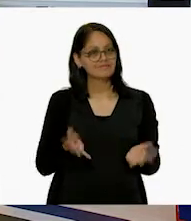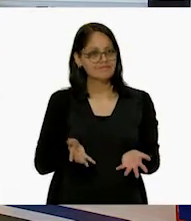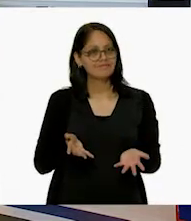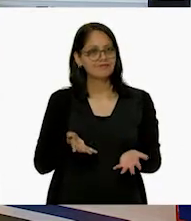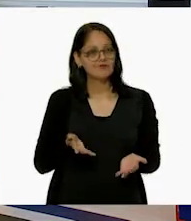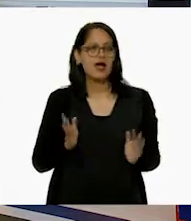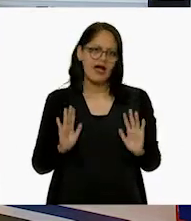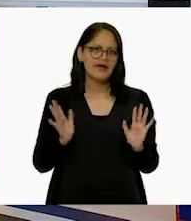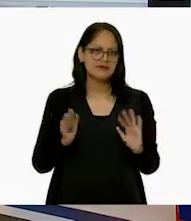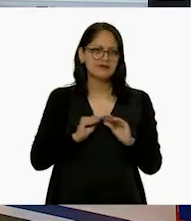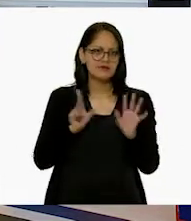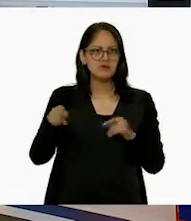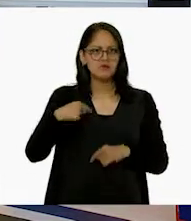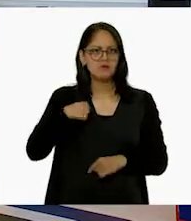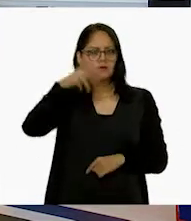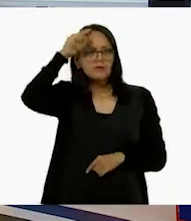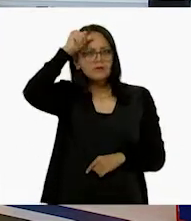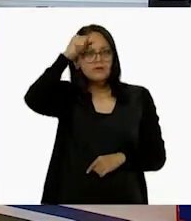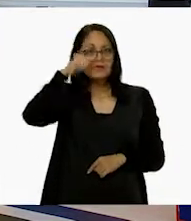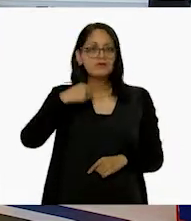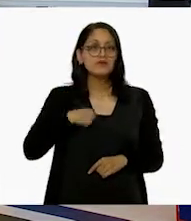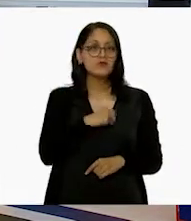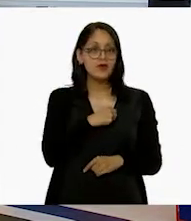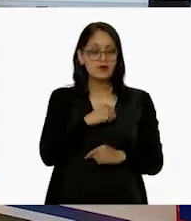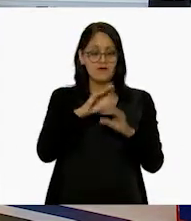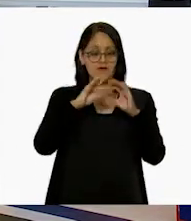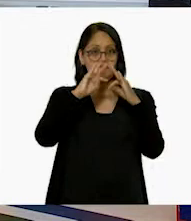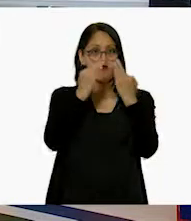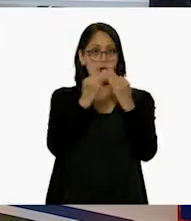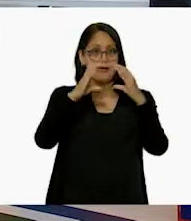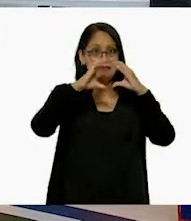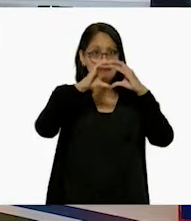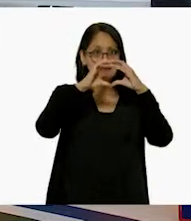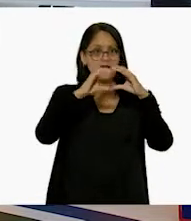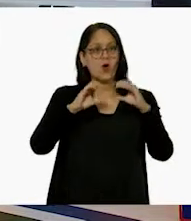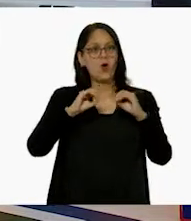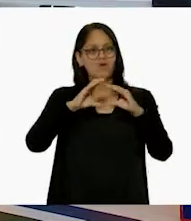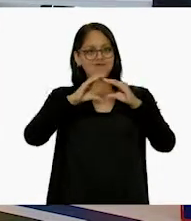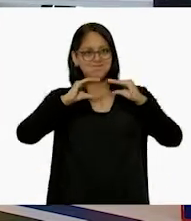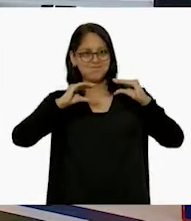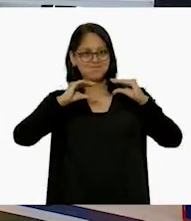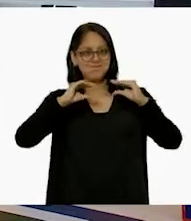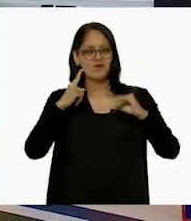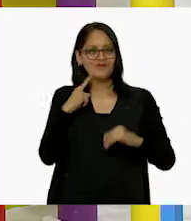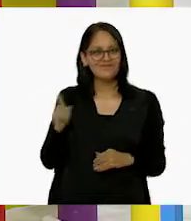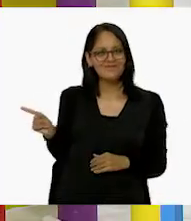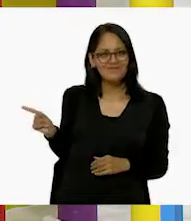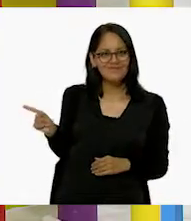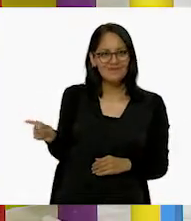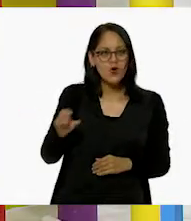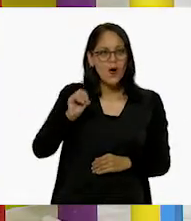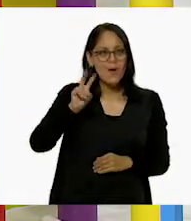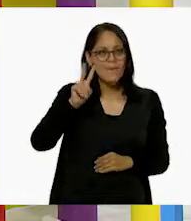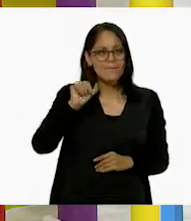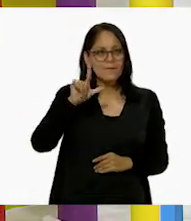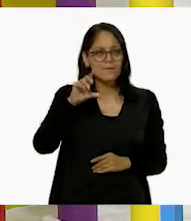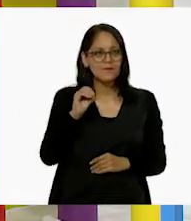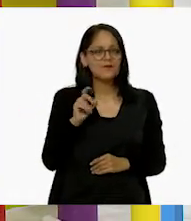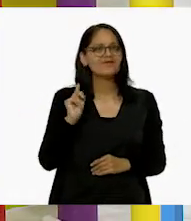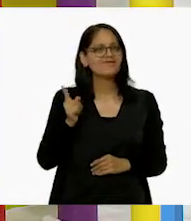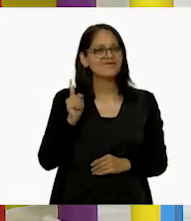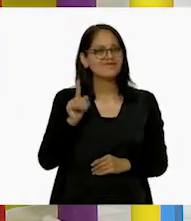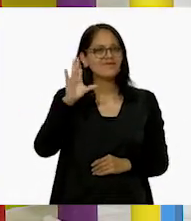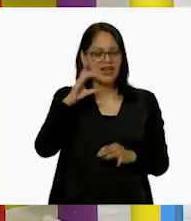coincidimos en que no pudiéramos haber formado el círculo o el óvalo. ¿Recuerdas el óvalo? Ah, sí, el óvalo. Es como